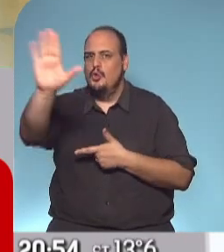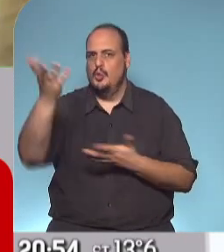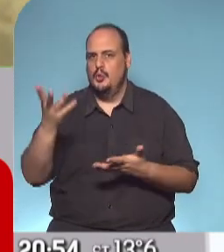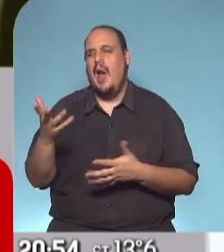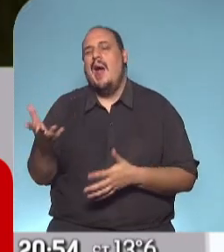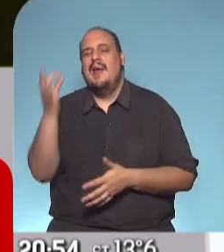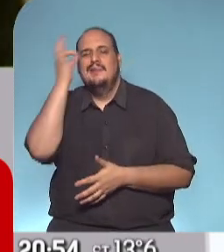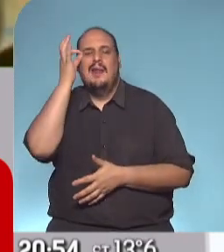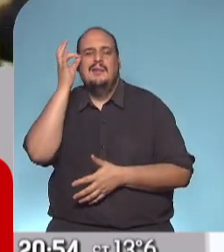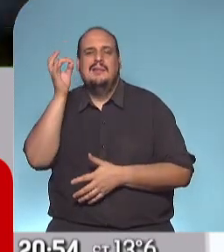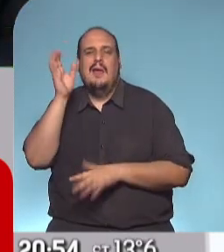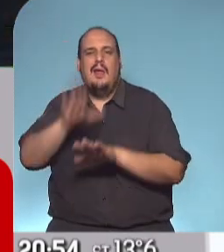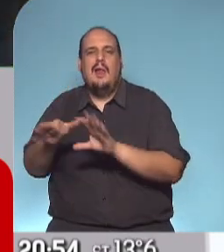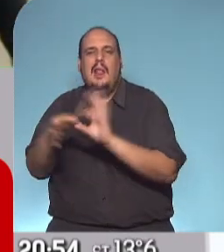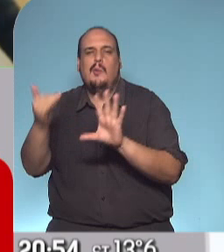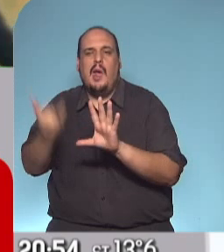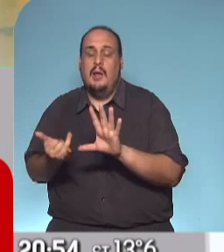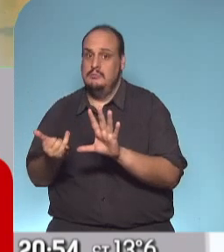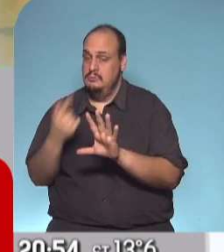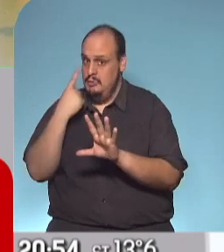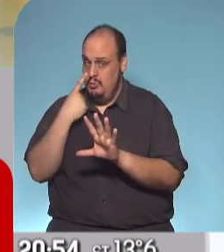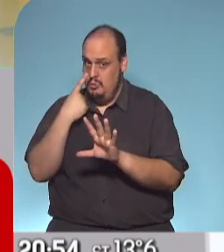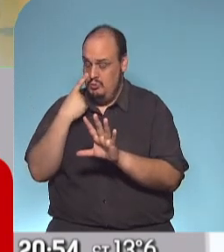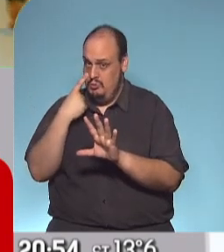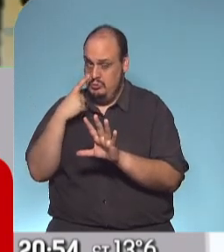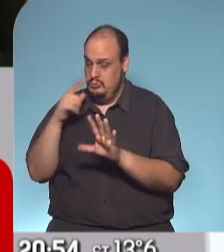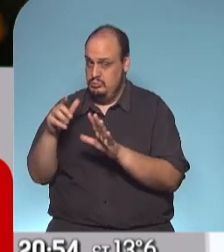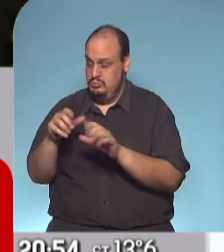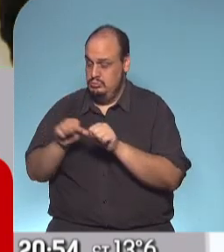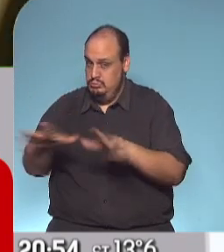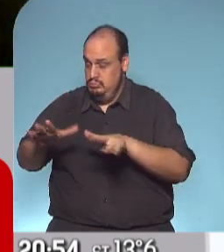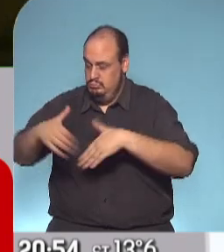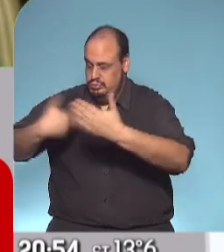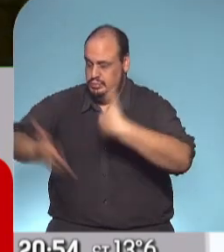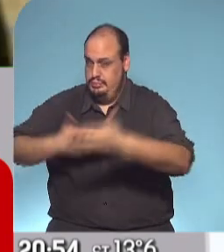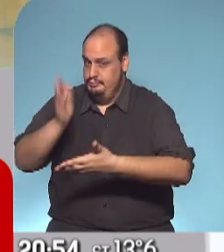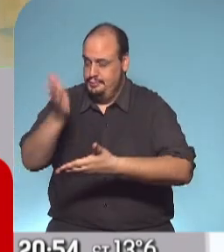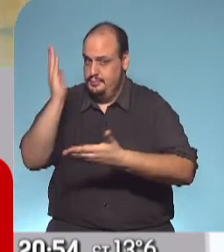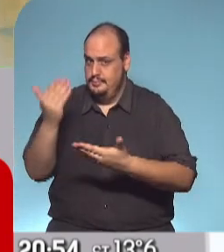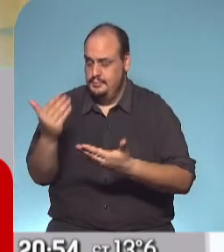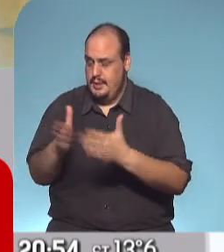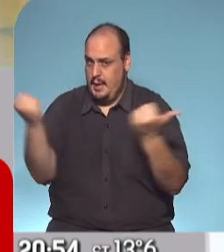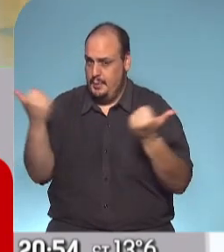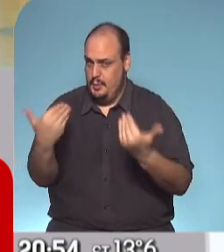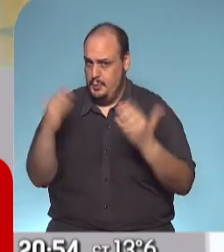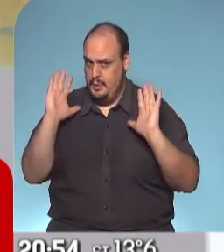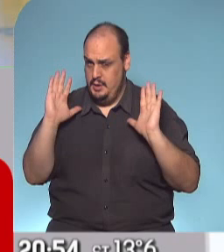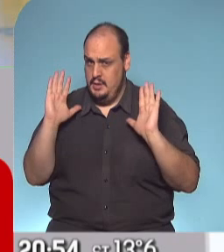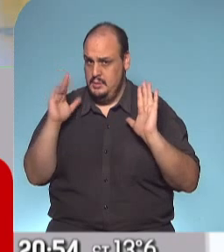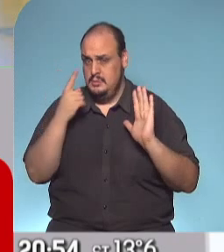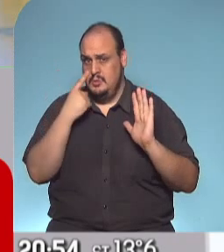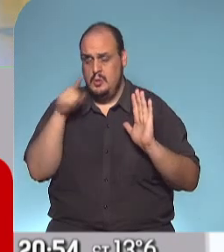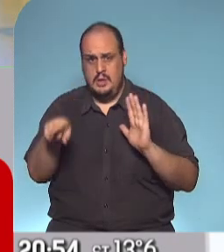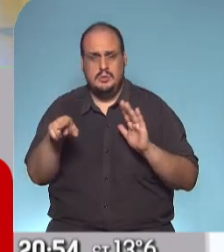disponibles, sino nos quedamos también con cómo ha avanzado en las últimas semanas. Esa proyección marca